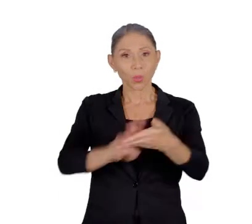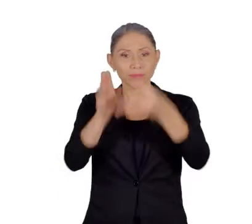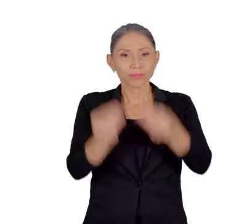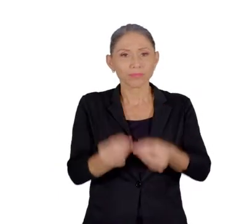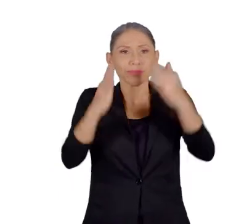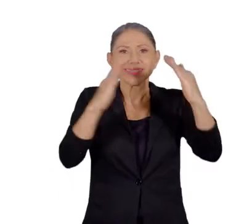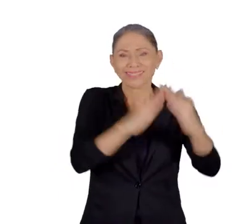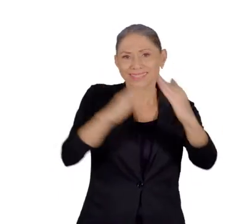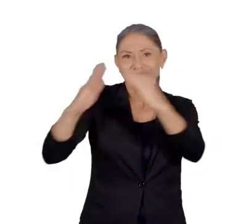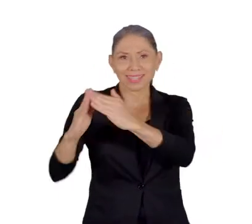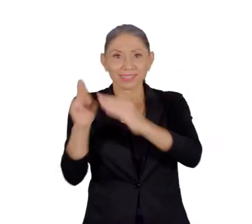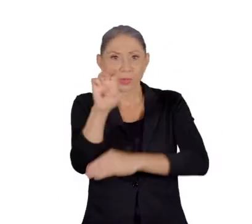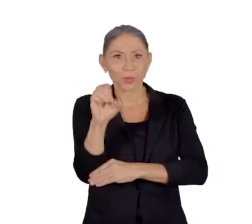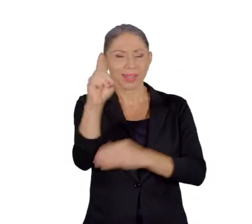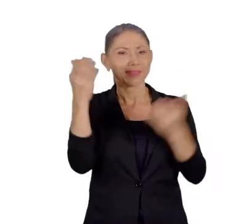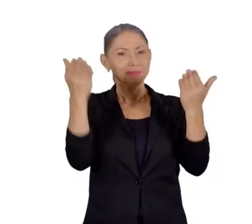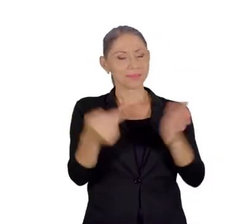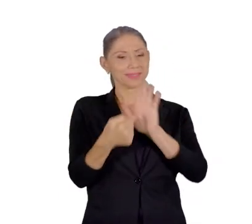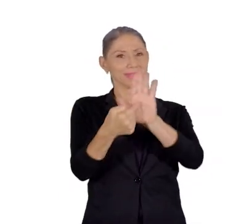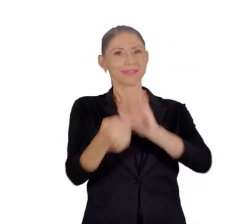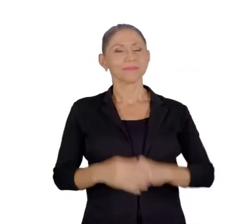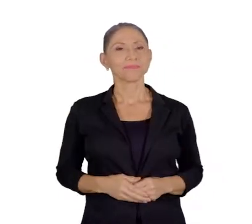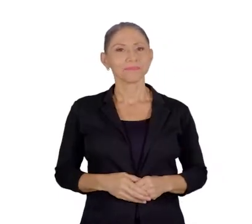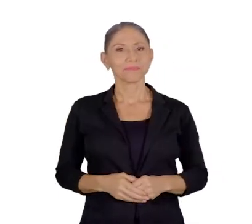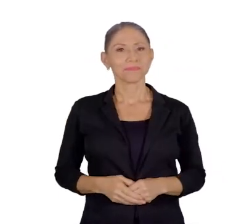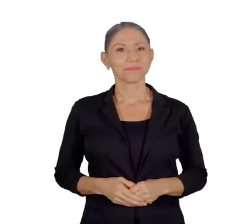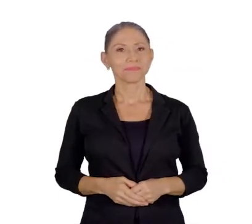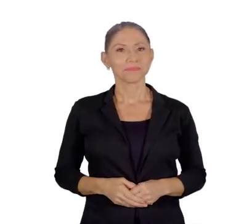La Universidad Estatal a Distancia, UNED, presenta